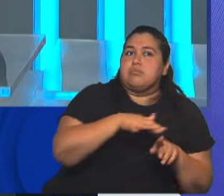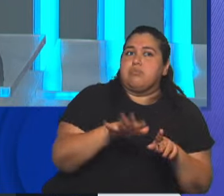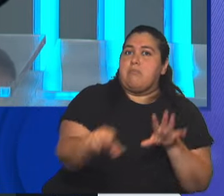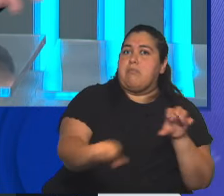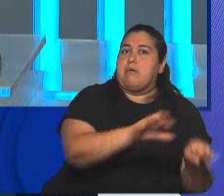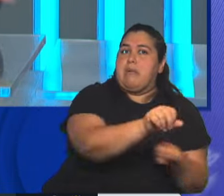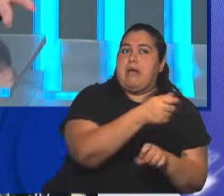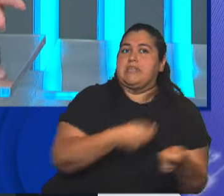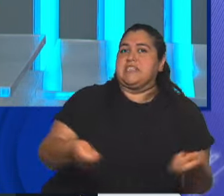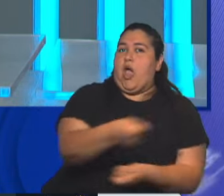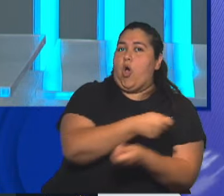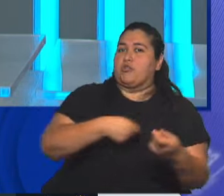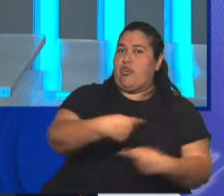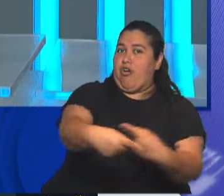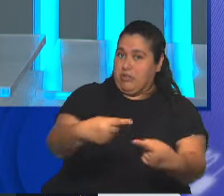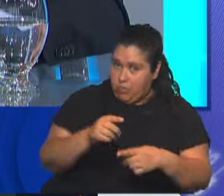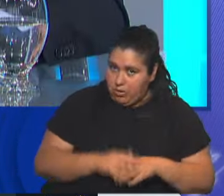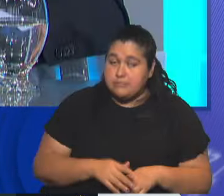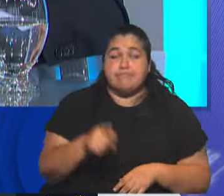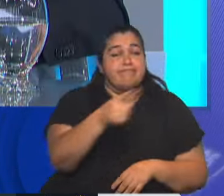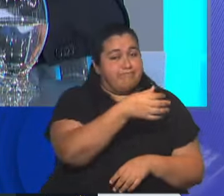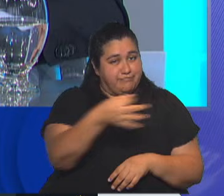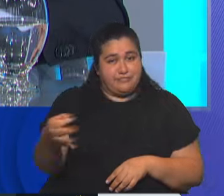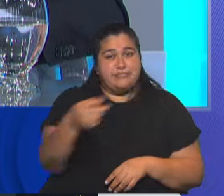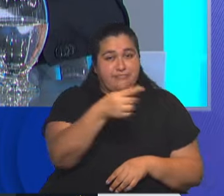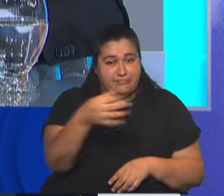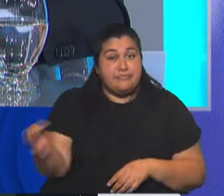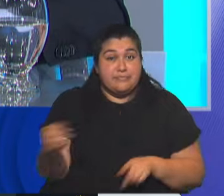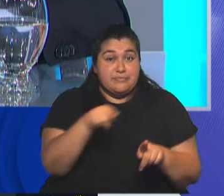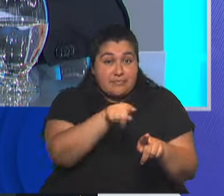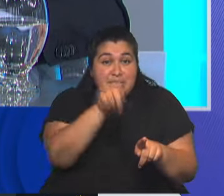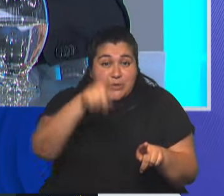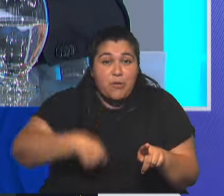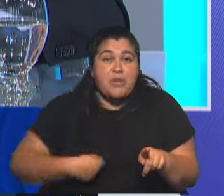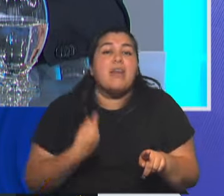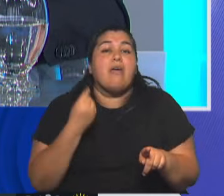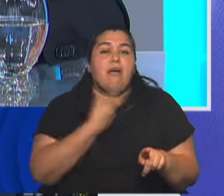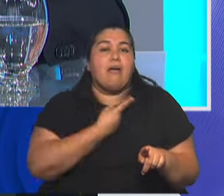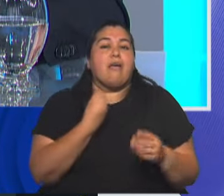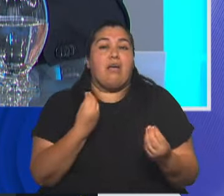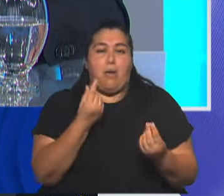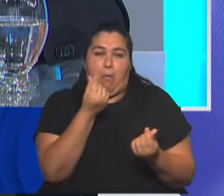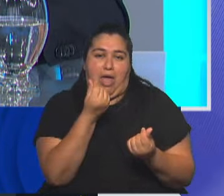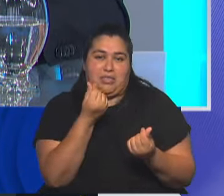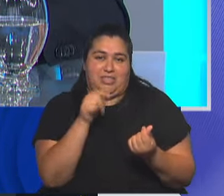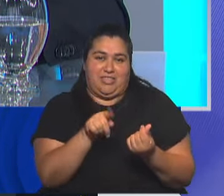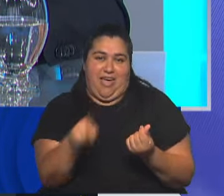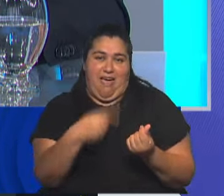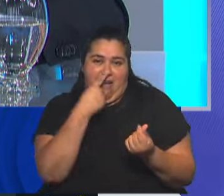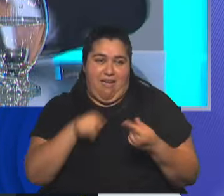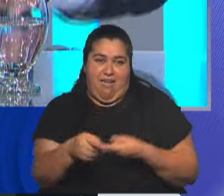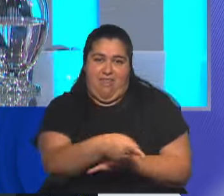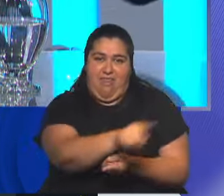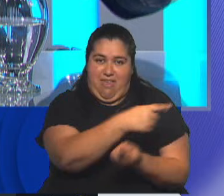supuesto, con estos negocios que... muchísima razón, y todo eso es motivo del dinero. Por eso nosotros, la UIF, que es la